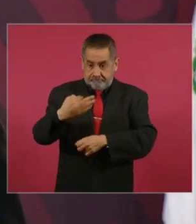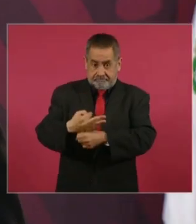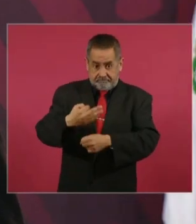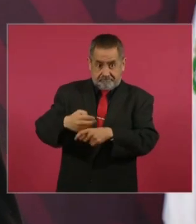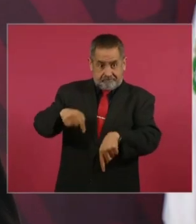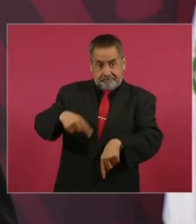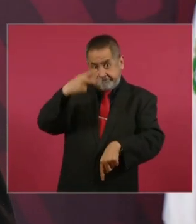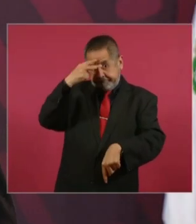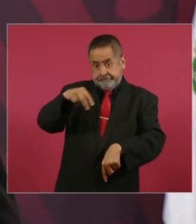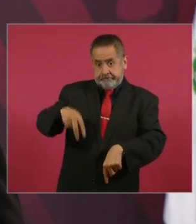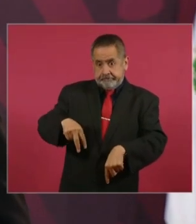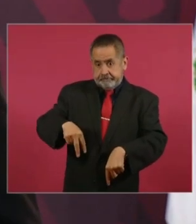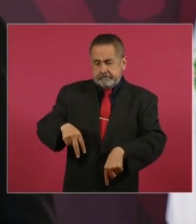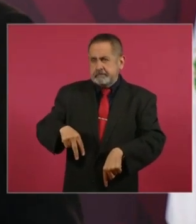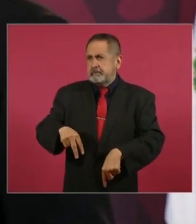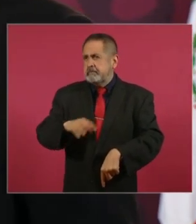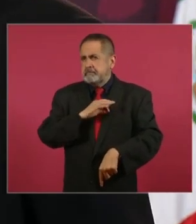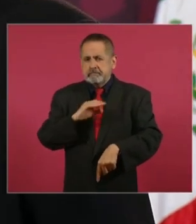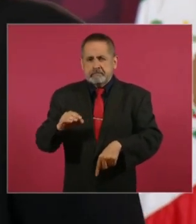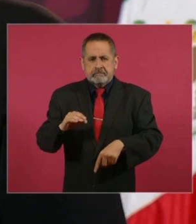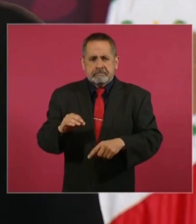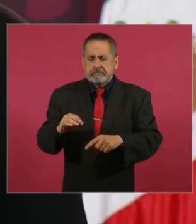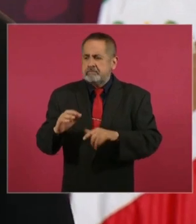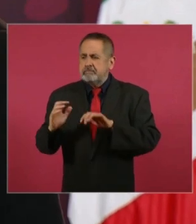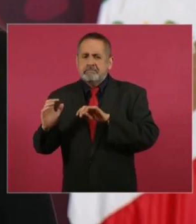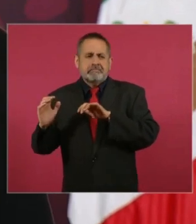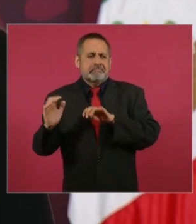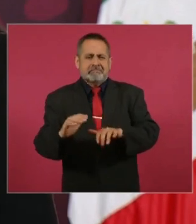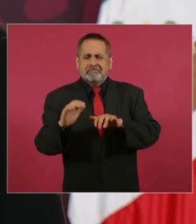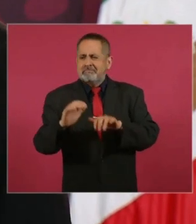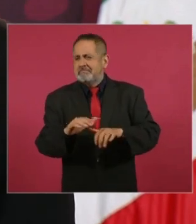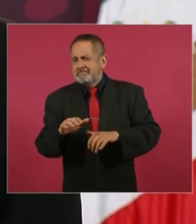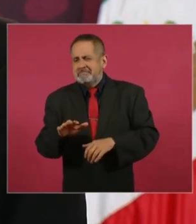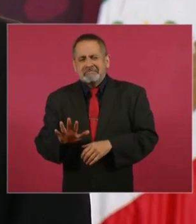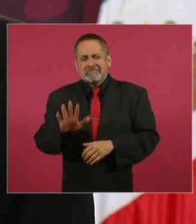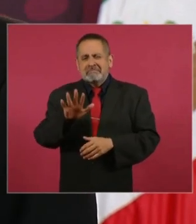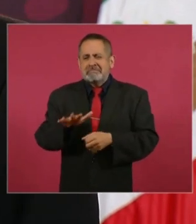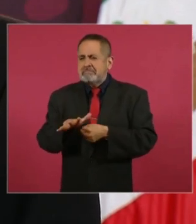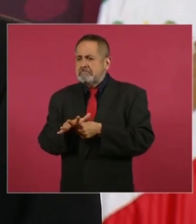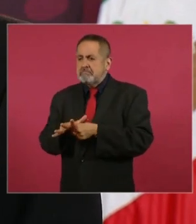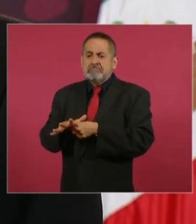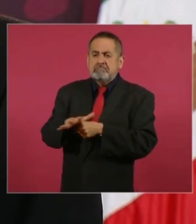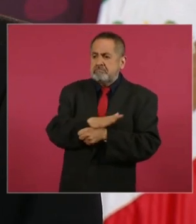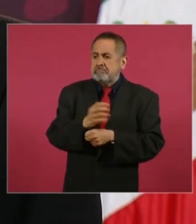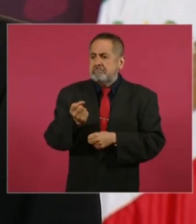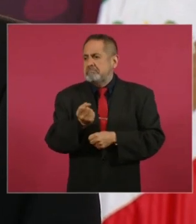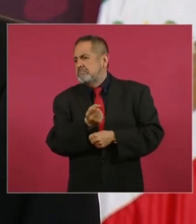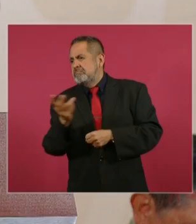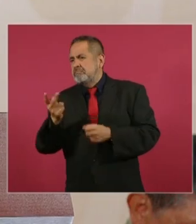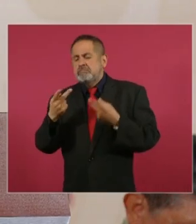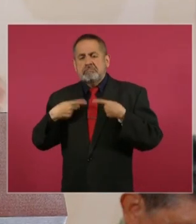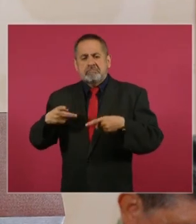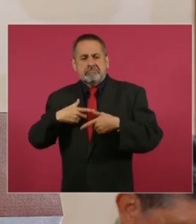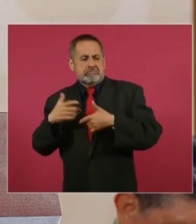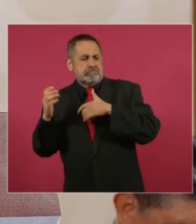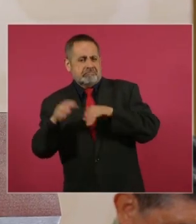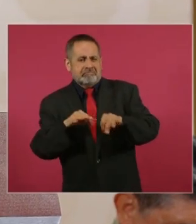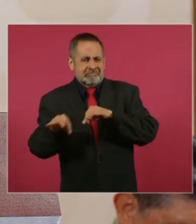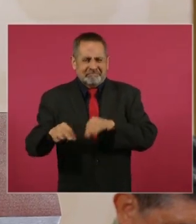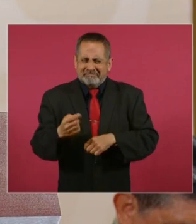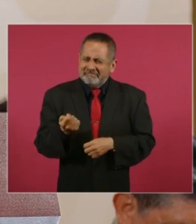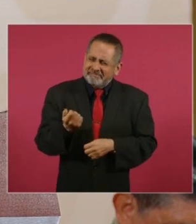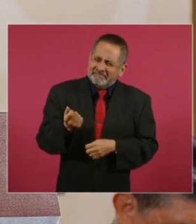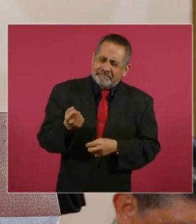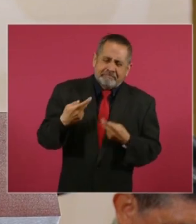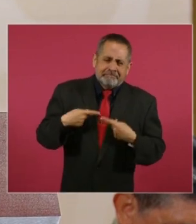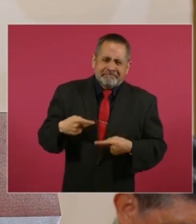casi con empleo pleno, el desempleo es